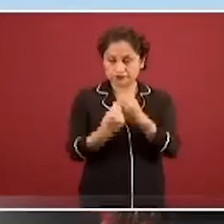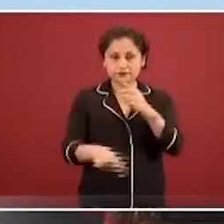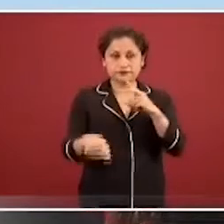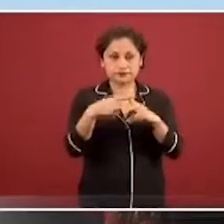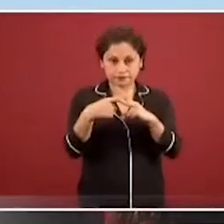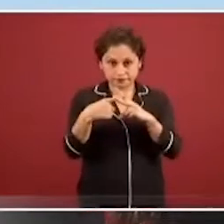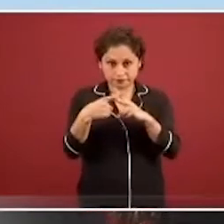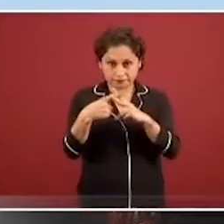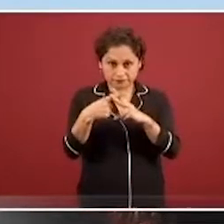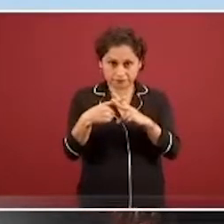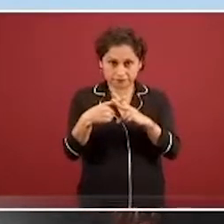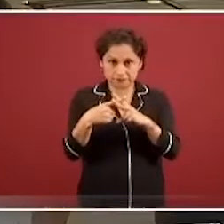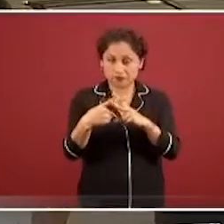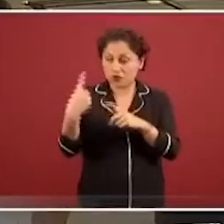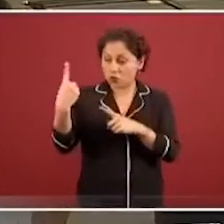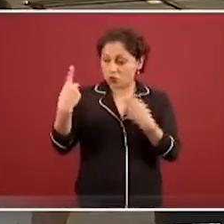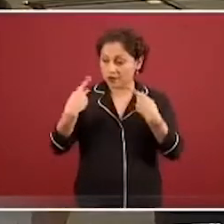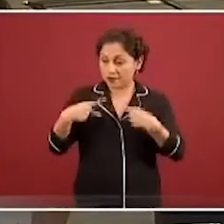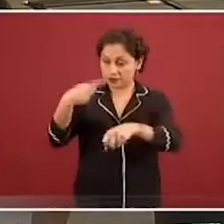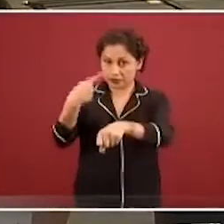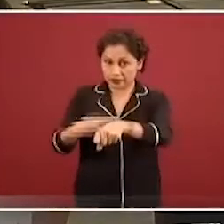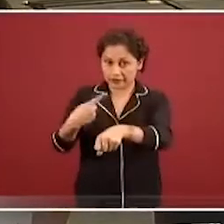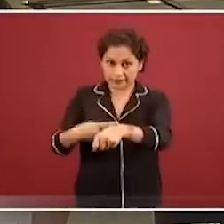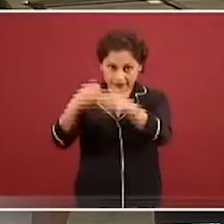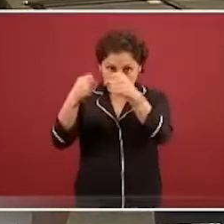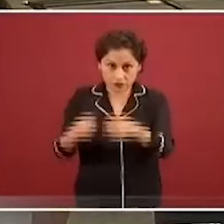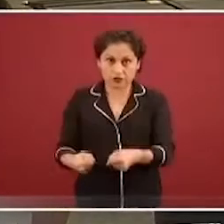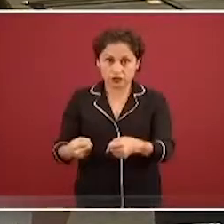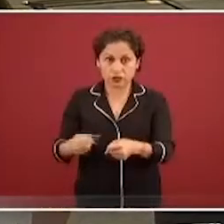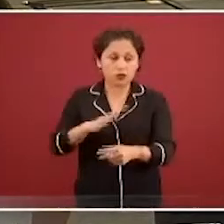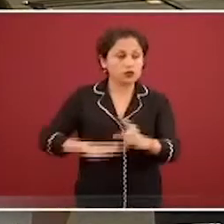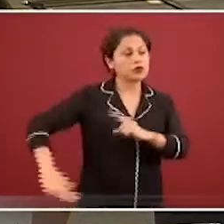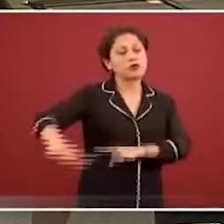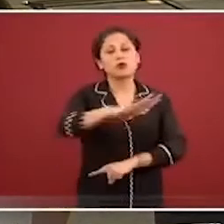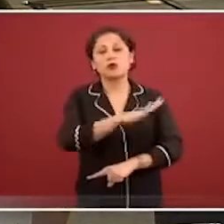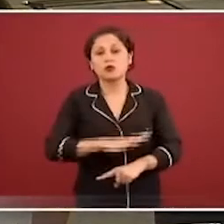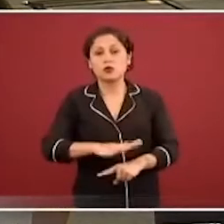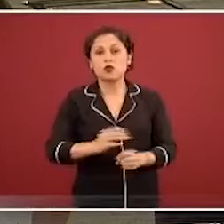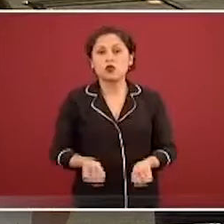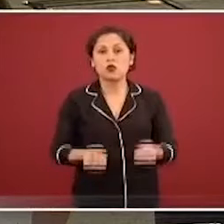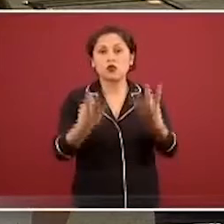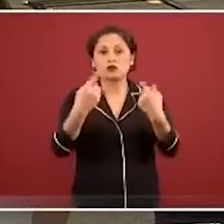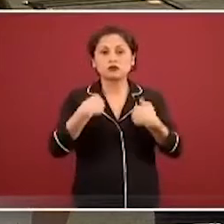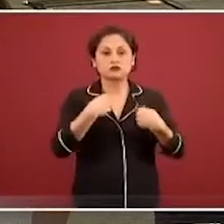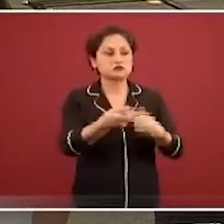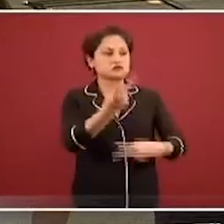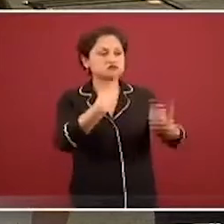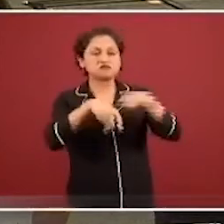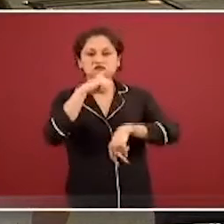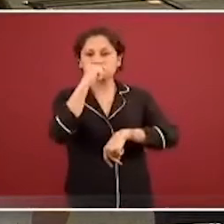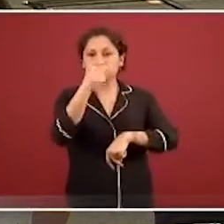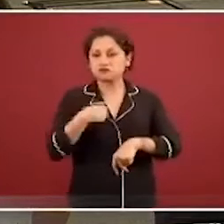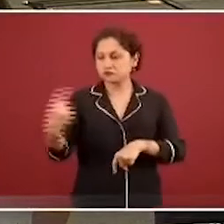por cada caso confirmado de COVID-19 cuántos hay en la población que no vi porque no llegaron a la